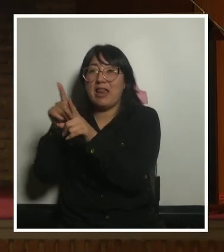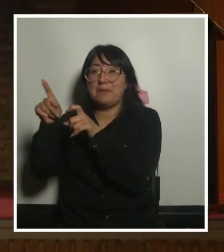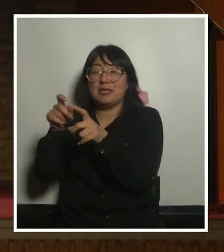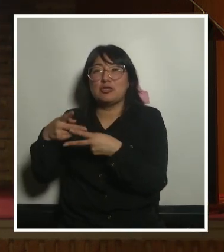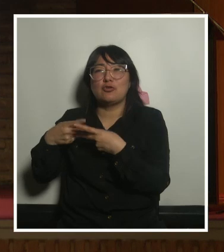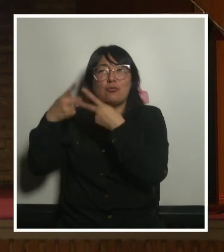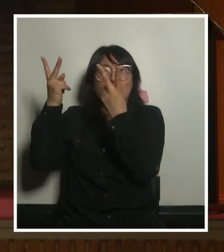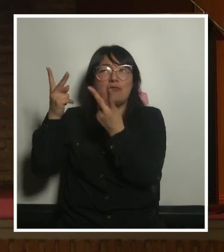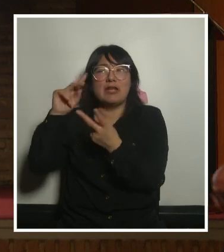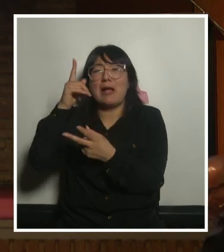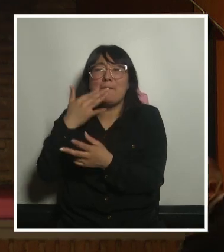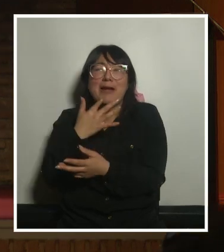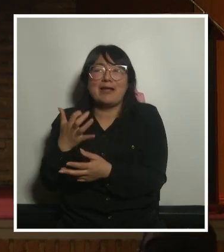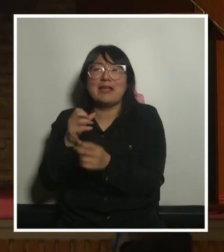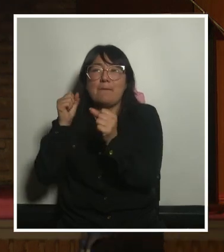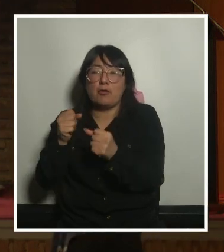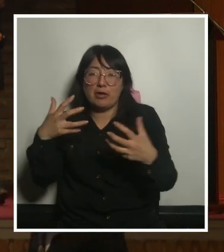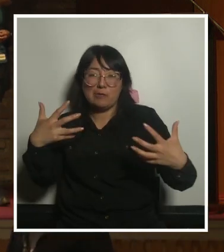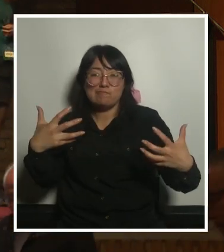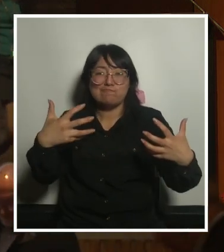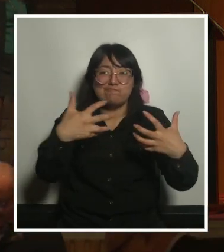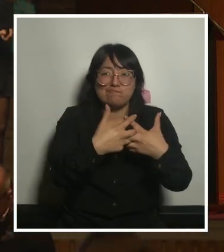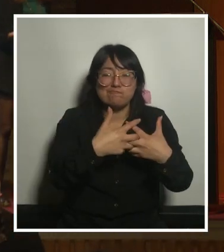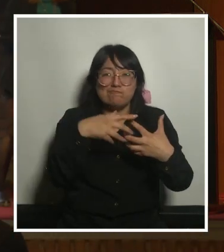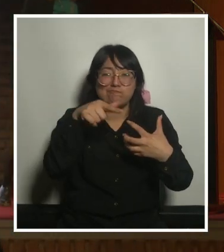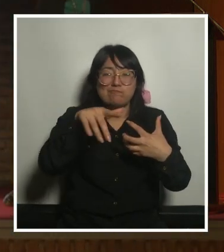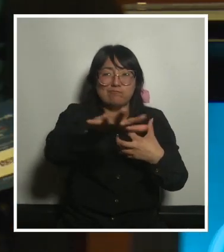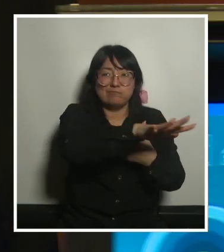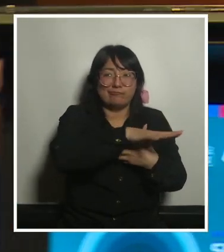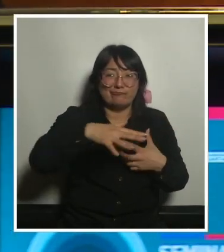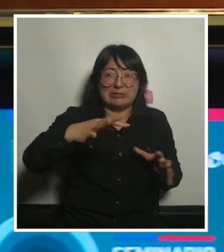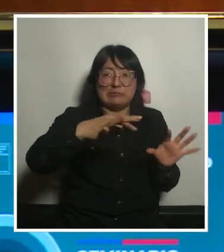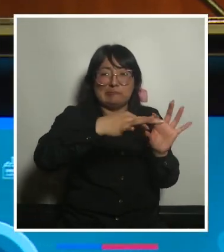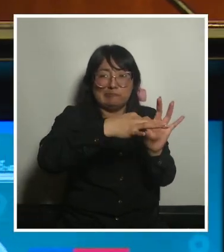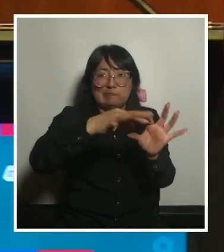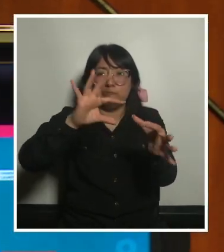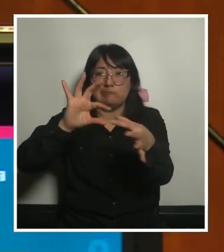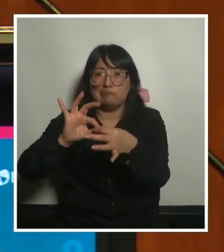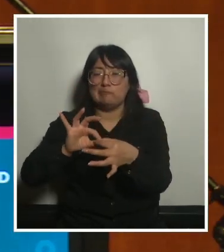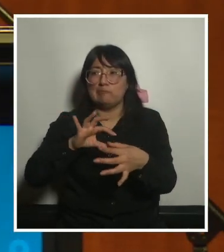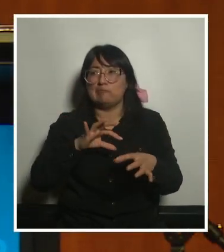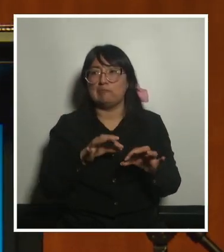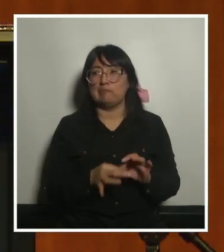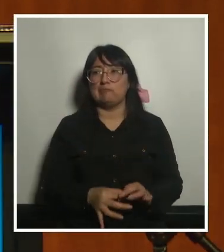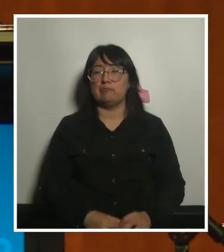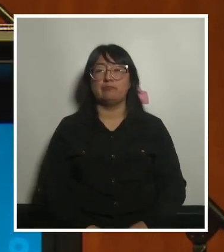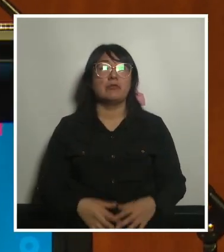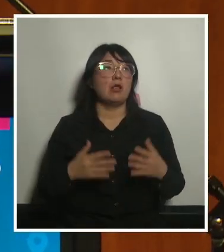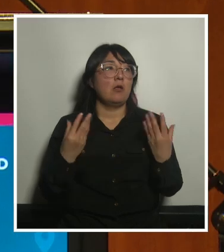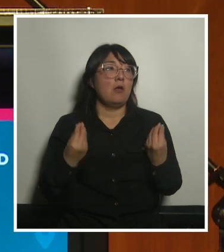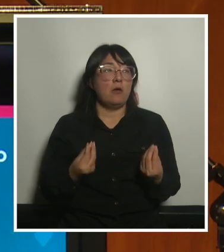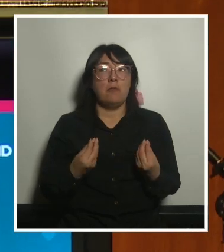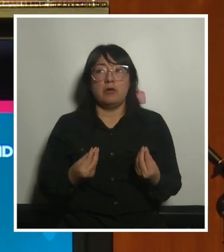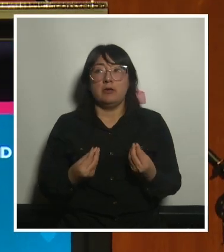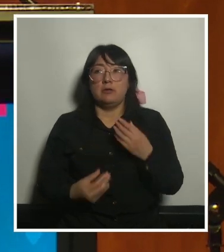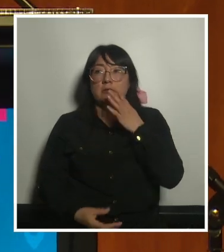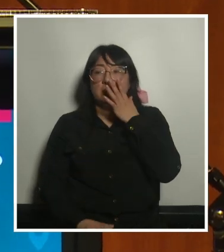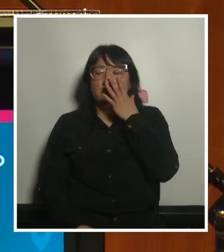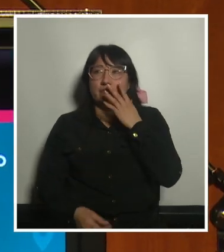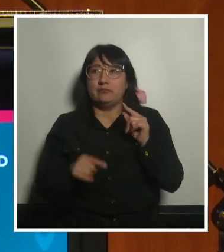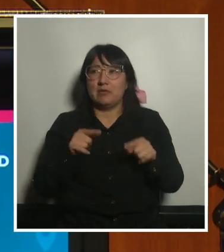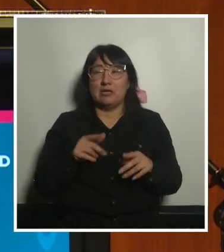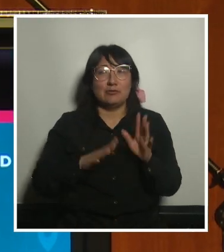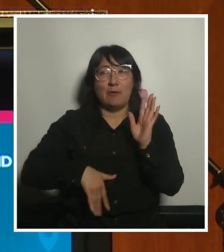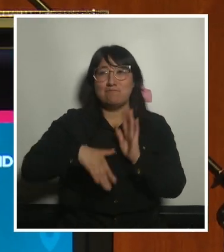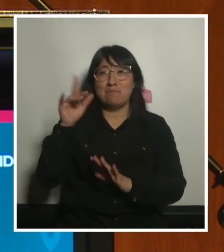para articular estos espacios ¿no? Bueno es un poco más complejo